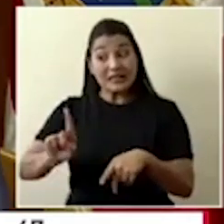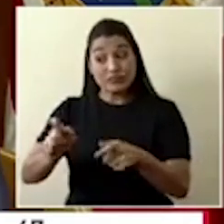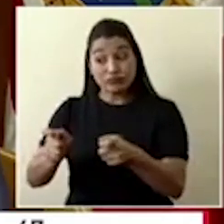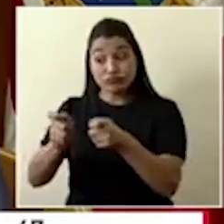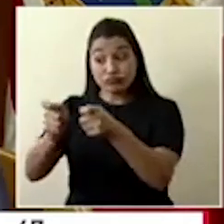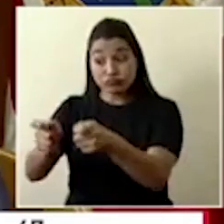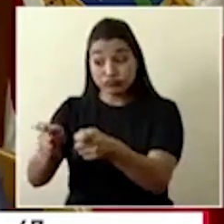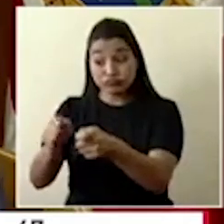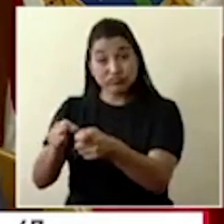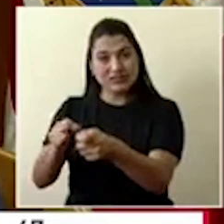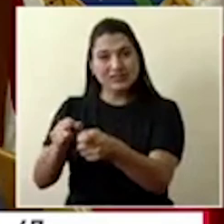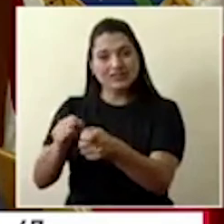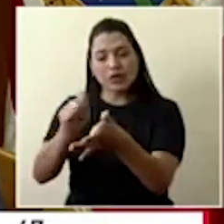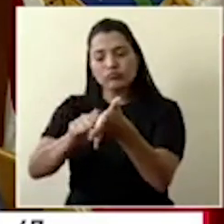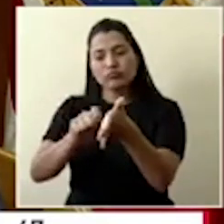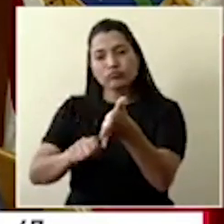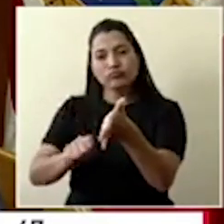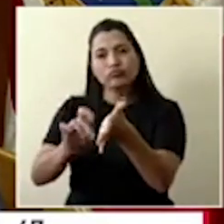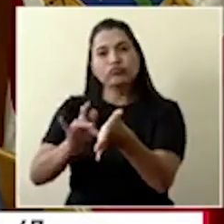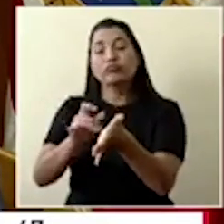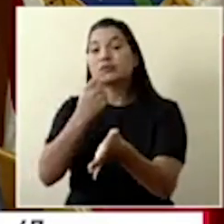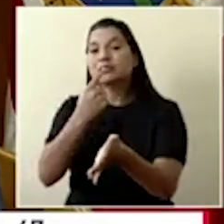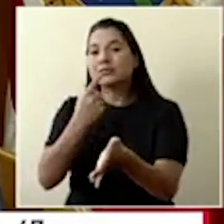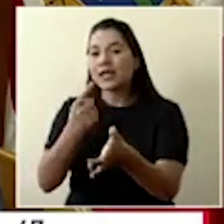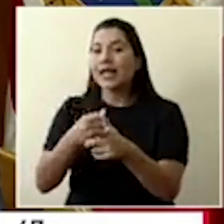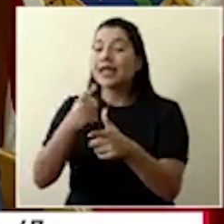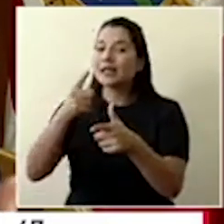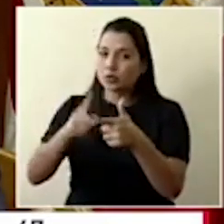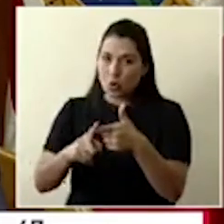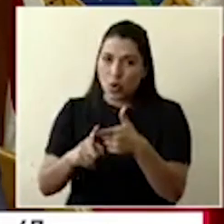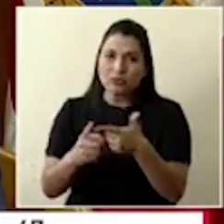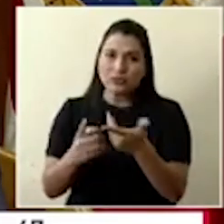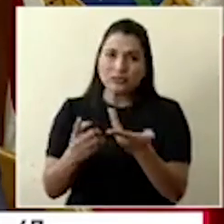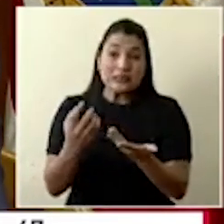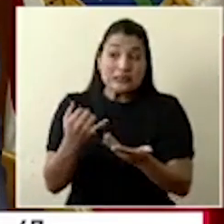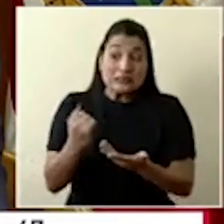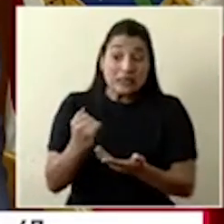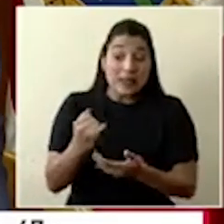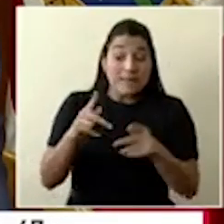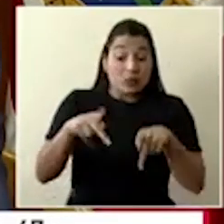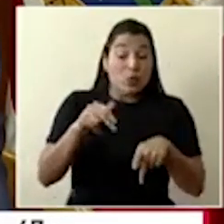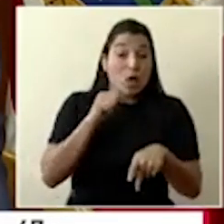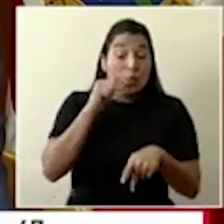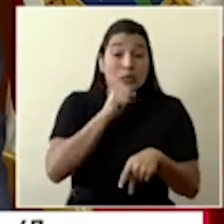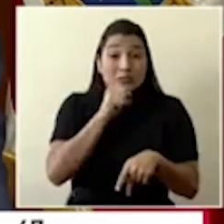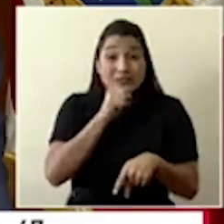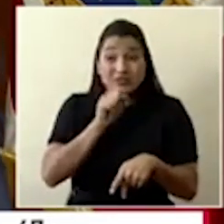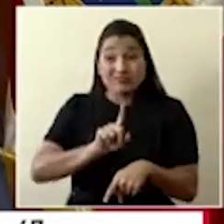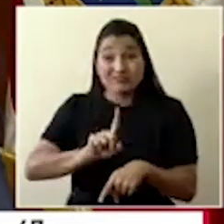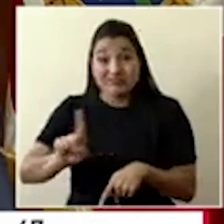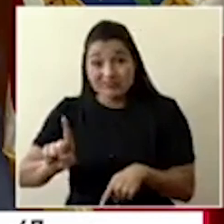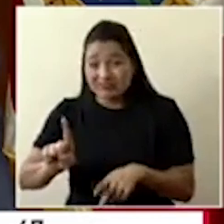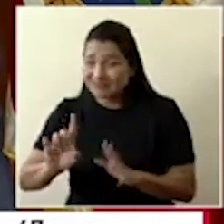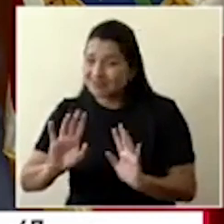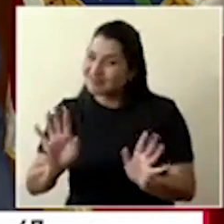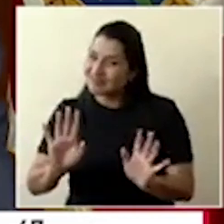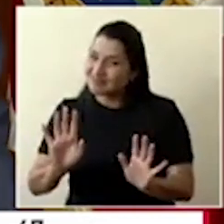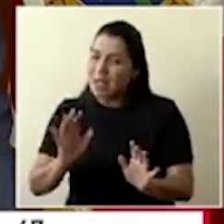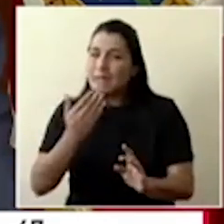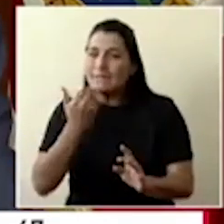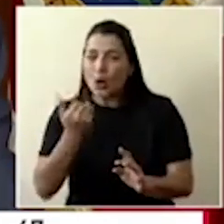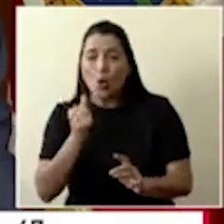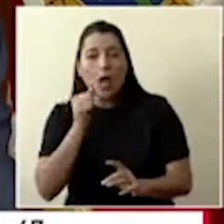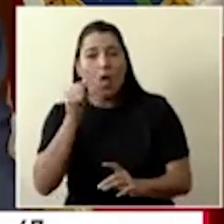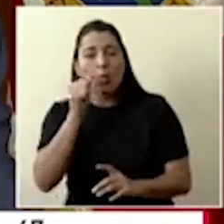que queremos solicitarle es que se apoye en un tercero, puede ser un familiar, que vaya a entregar esa receta. Y